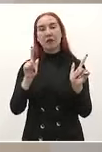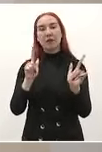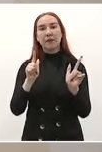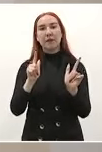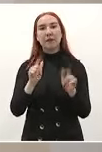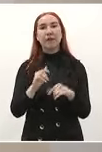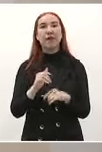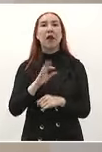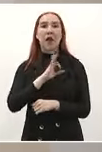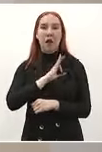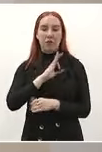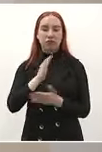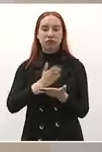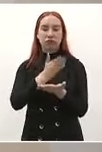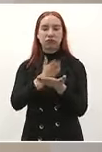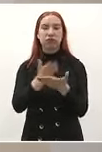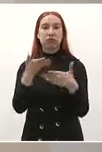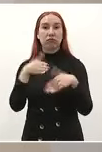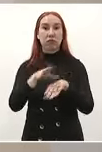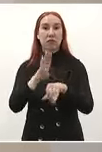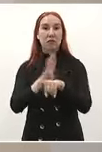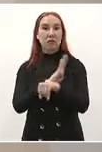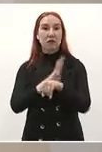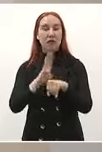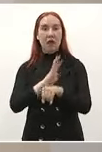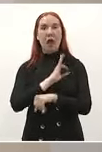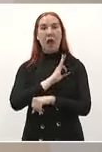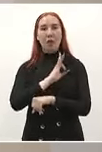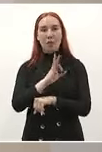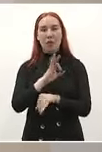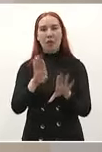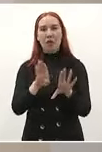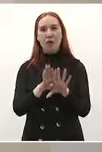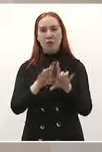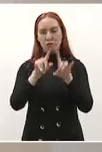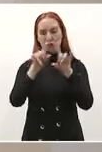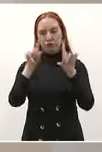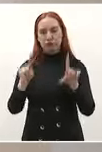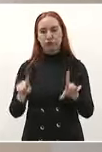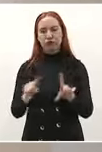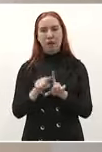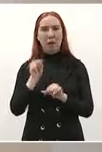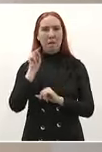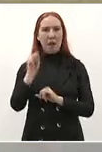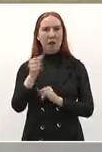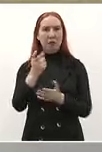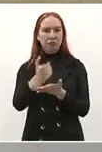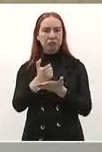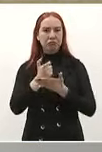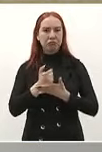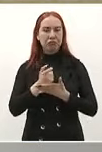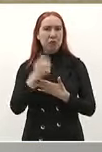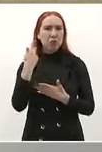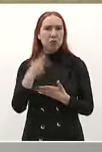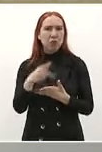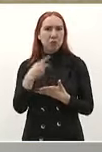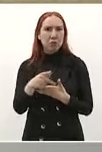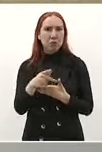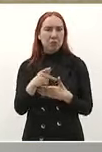al banco del bienestar y sacan lo que por derecho les corresponde sin ninguna